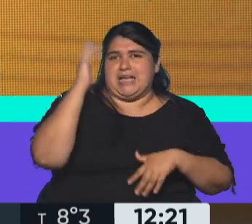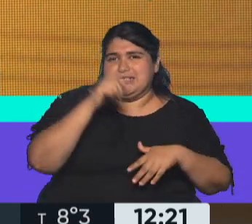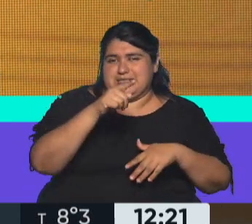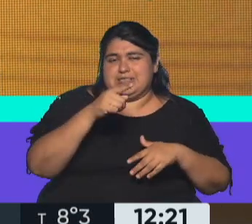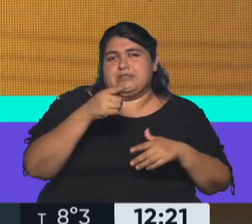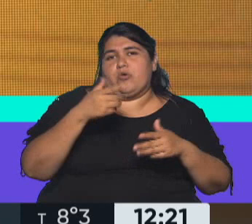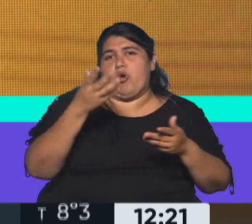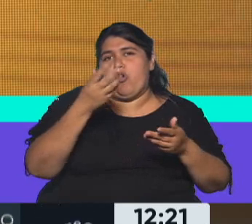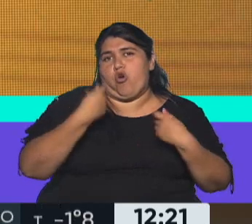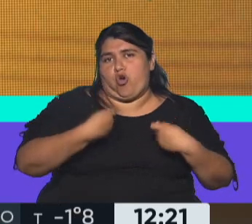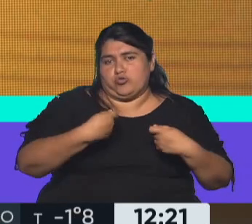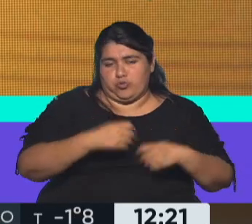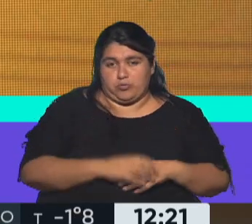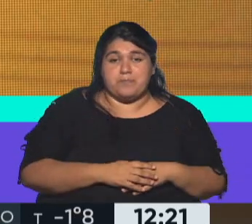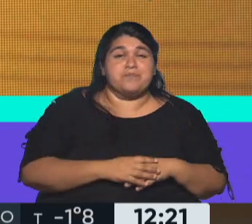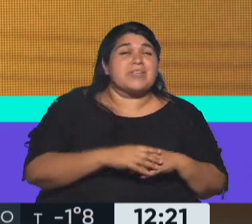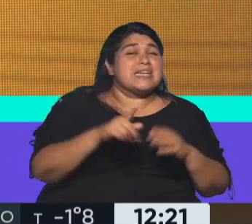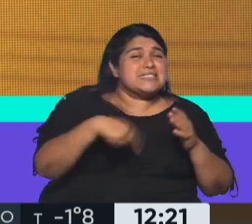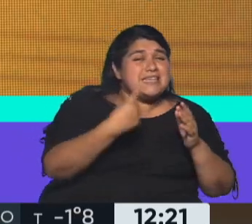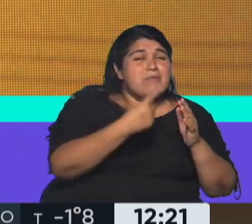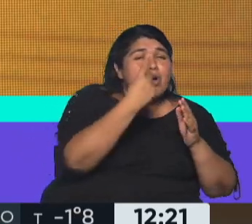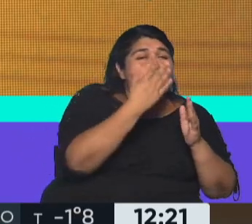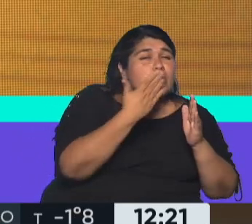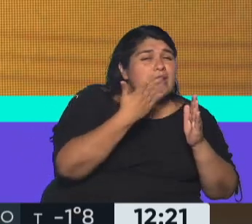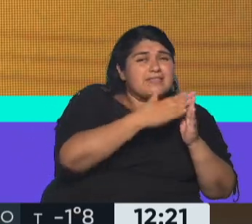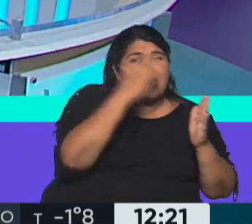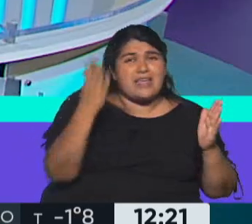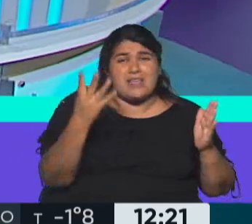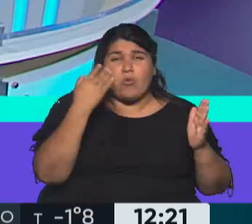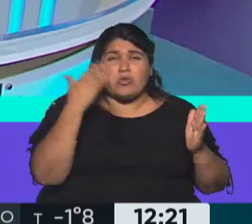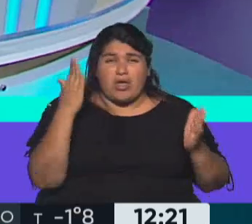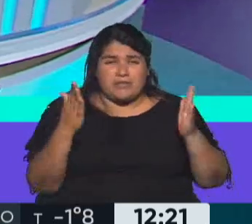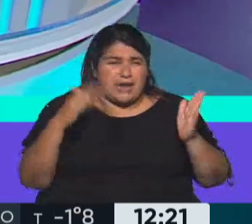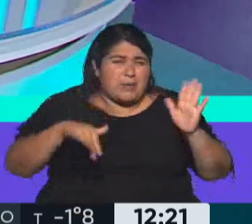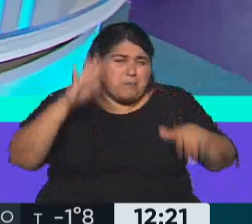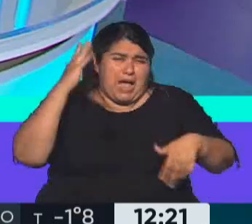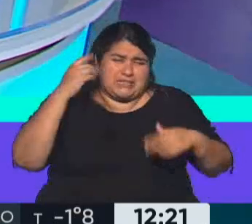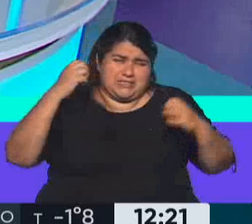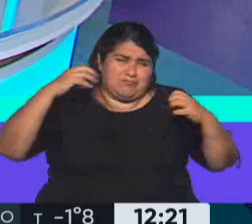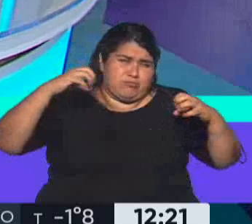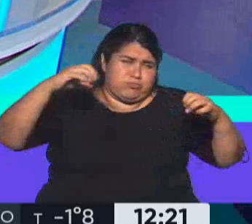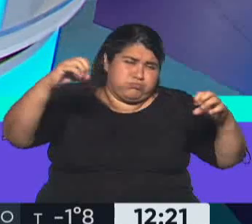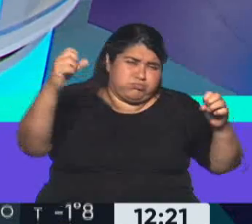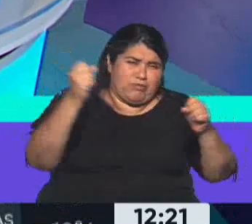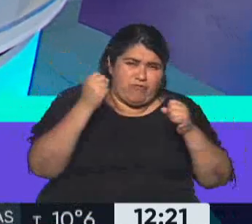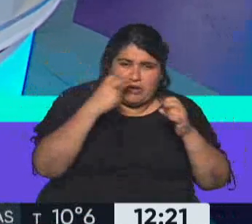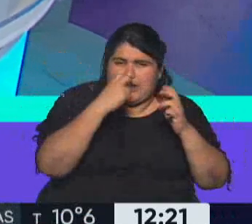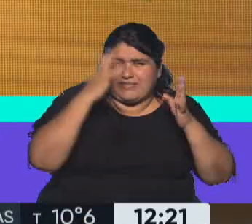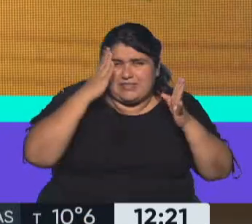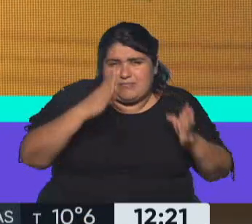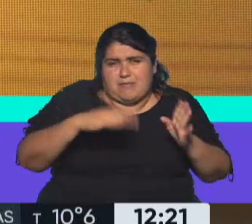tarde. Concretamente de 13 a 16, de hoy y de mañana, es donde se concentra todo el foco de atención.